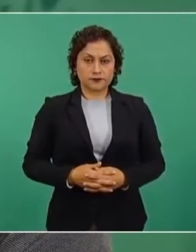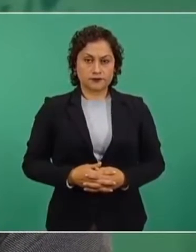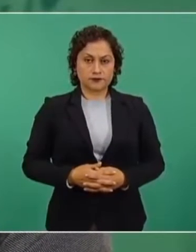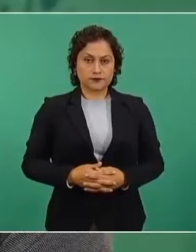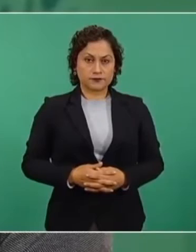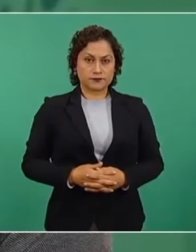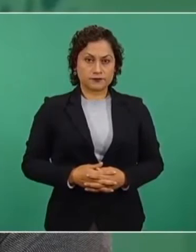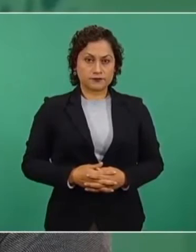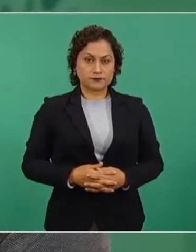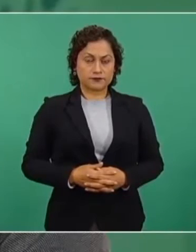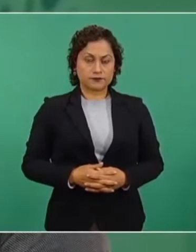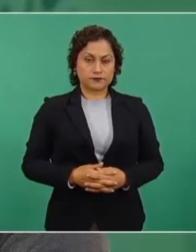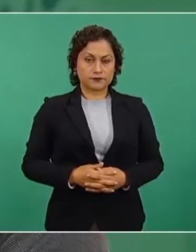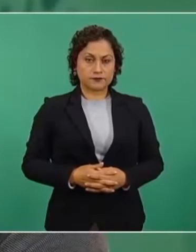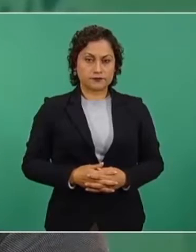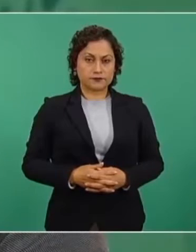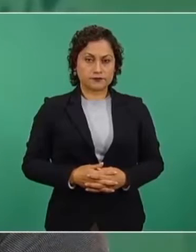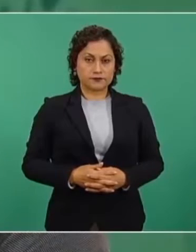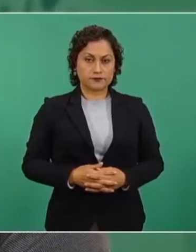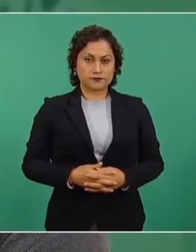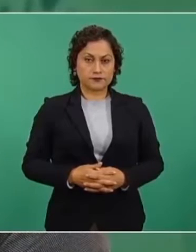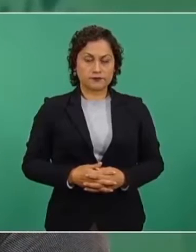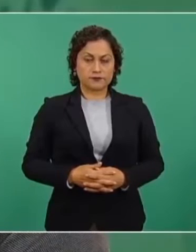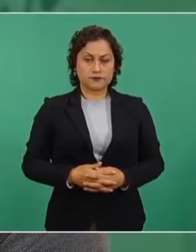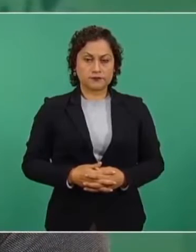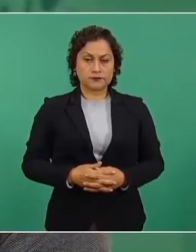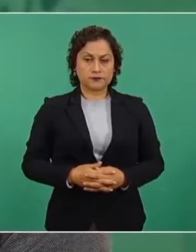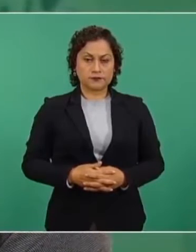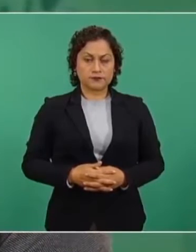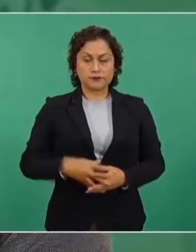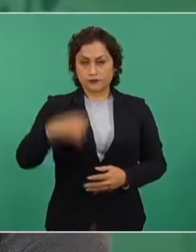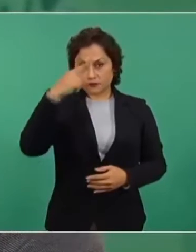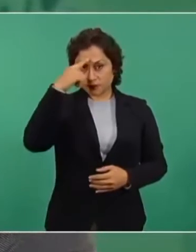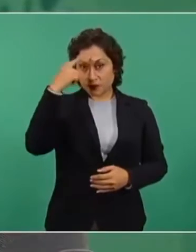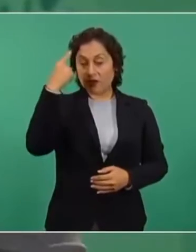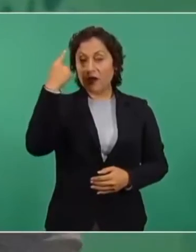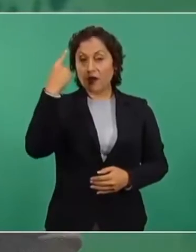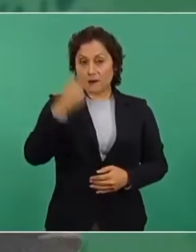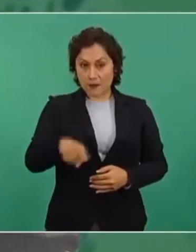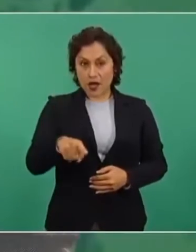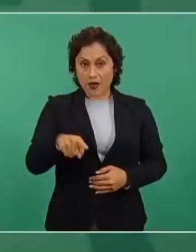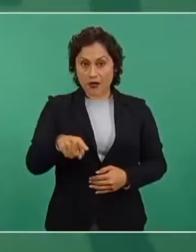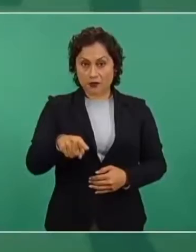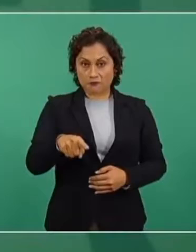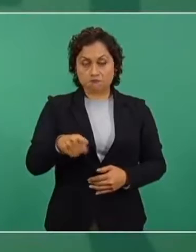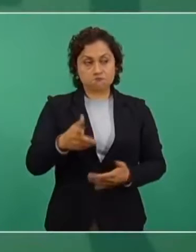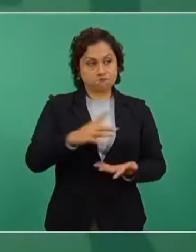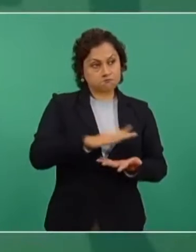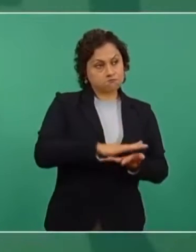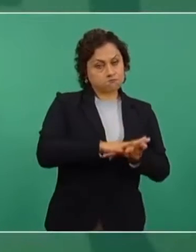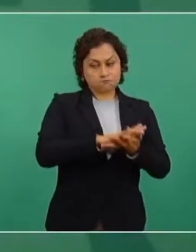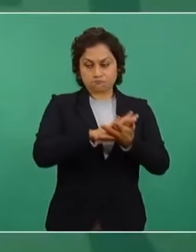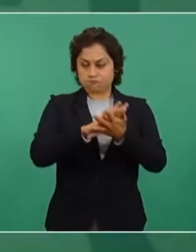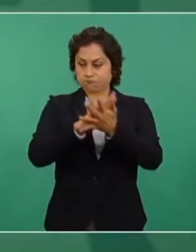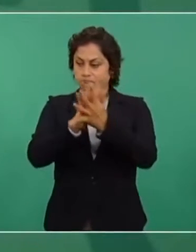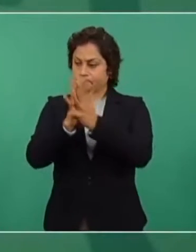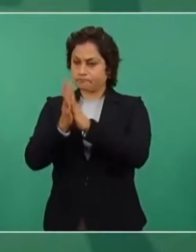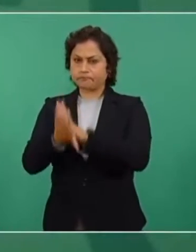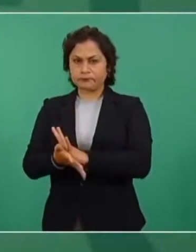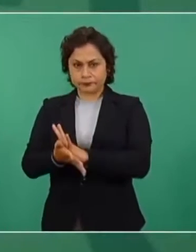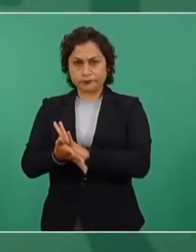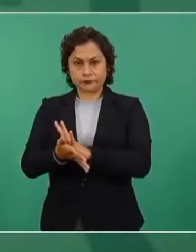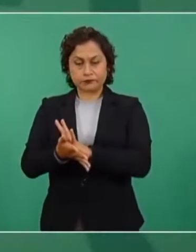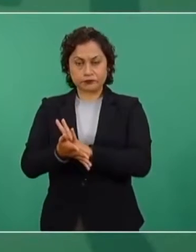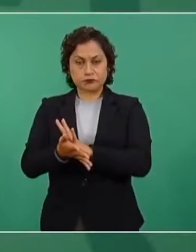este cambio, reconociendo